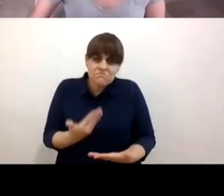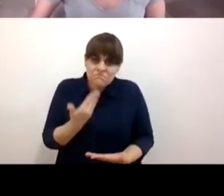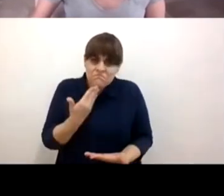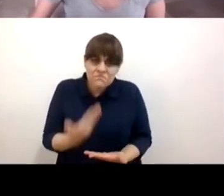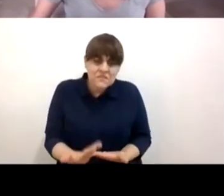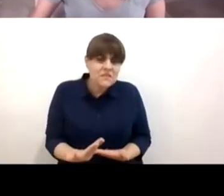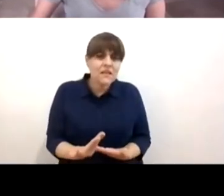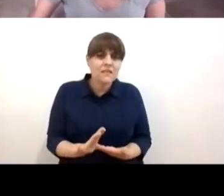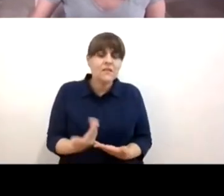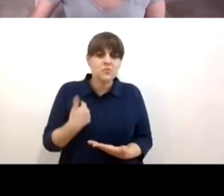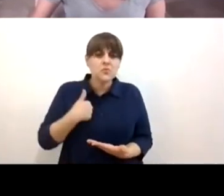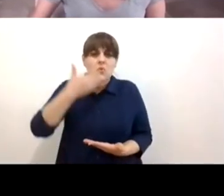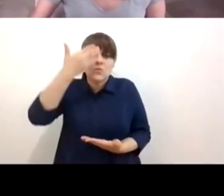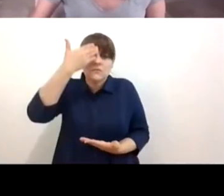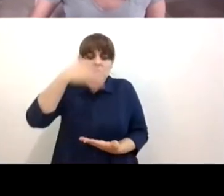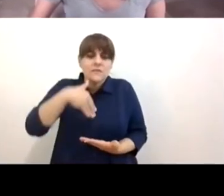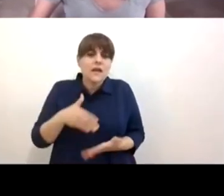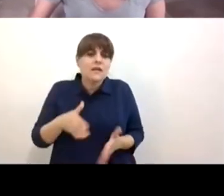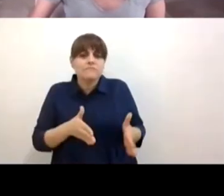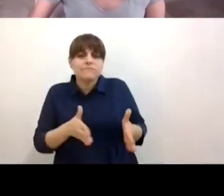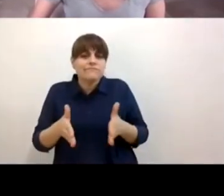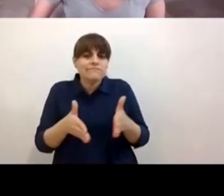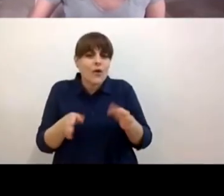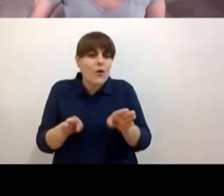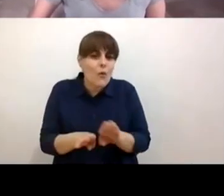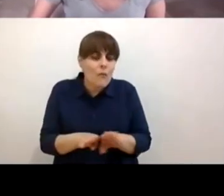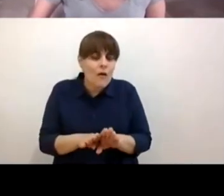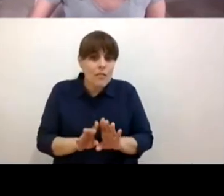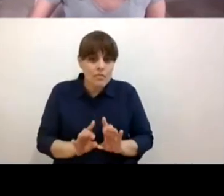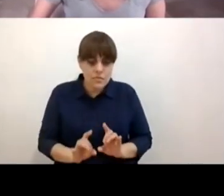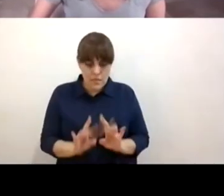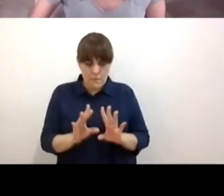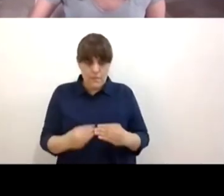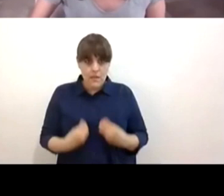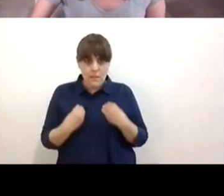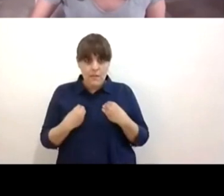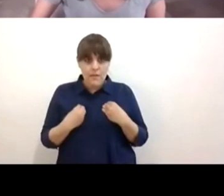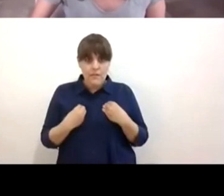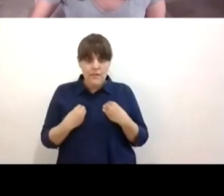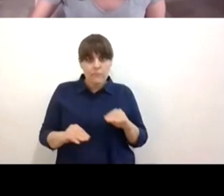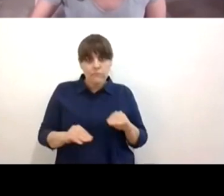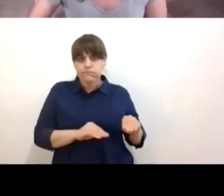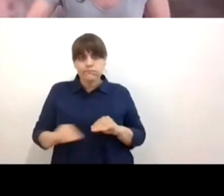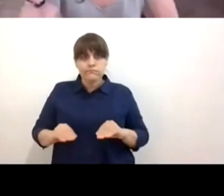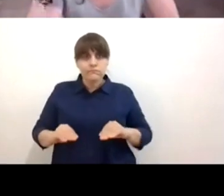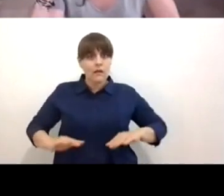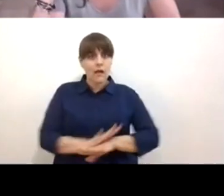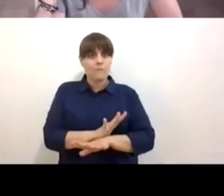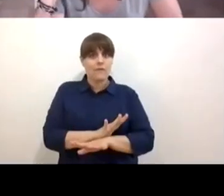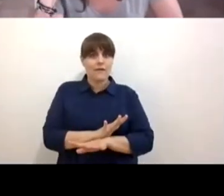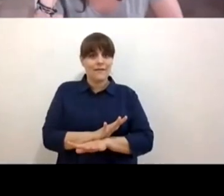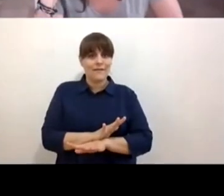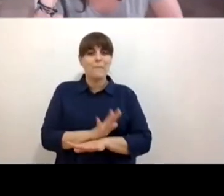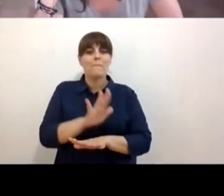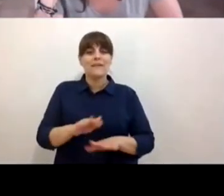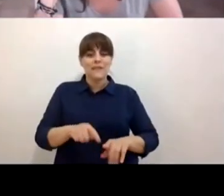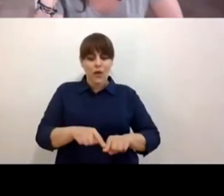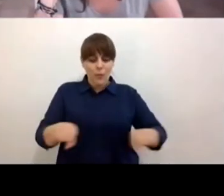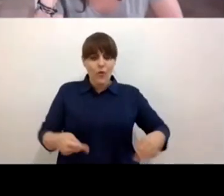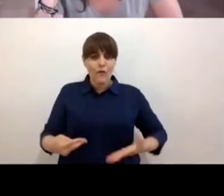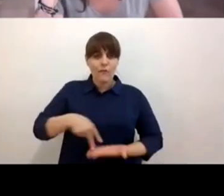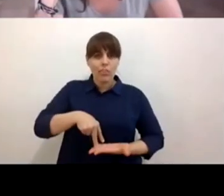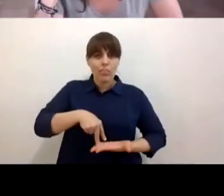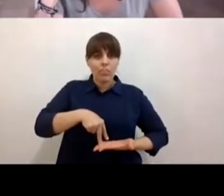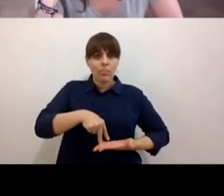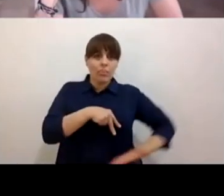camino ¿sí? de repente la vida me jala el tapete como decimos en lenguaje coloquial y todo